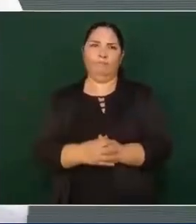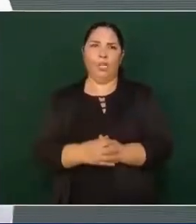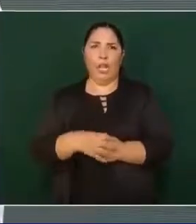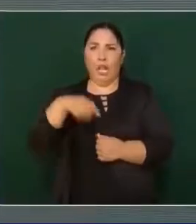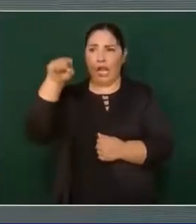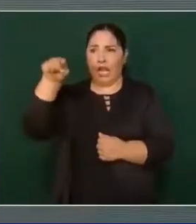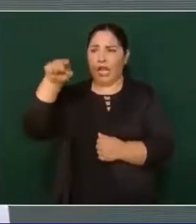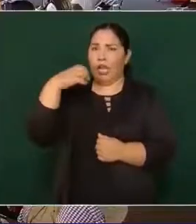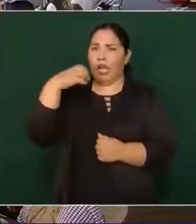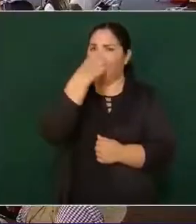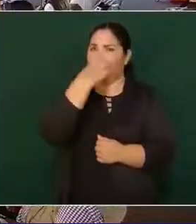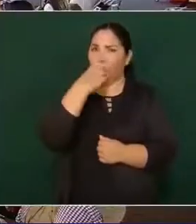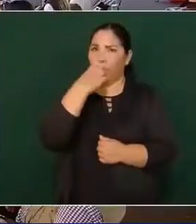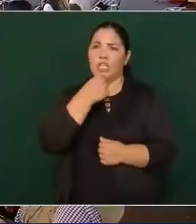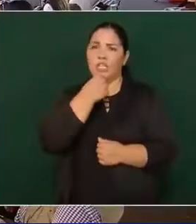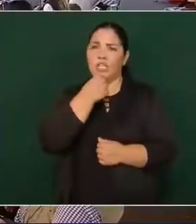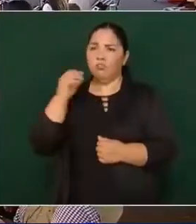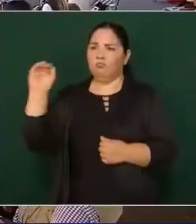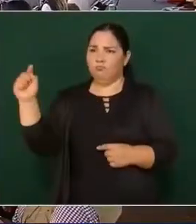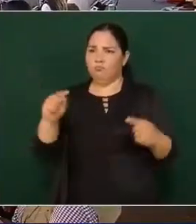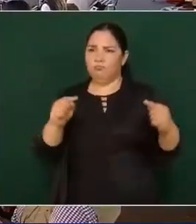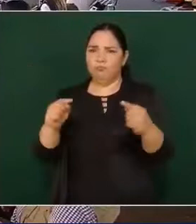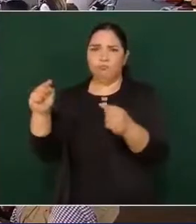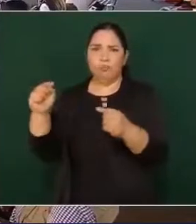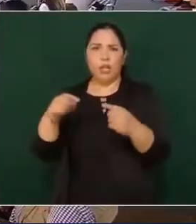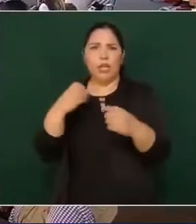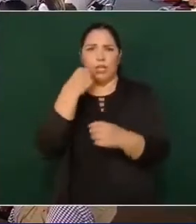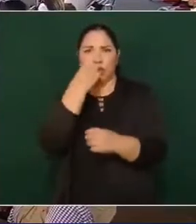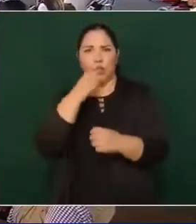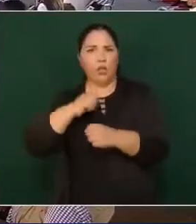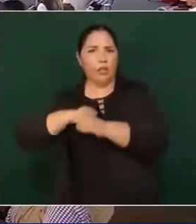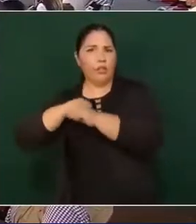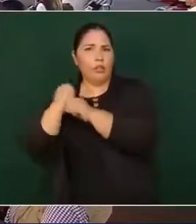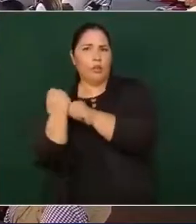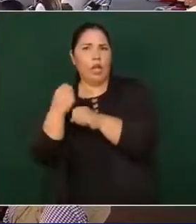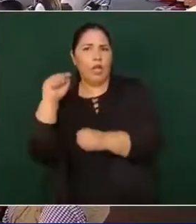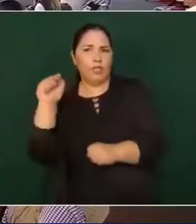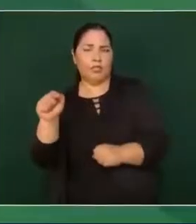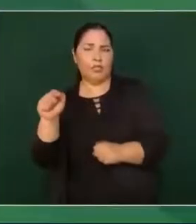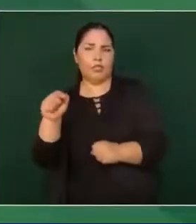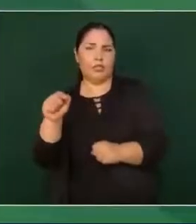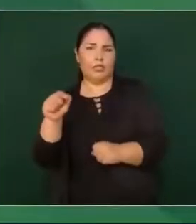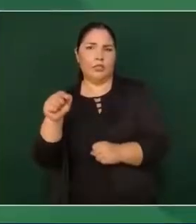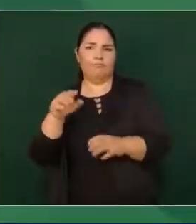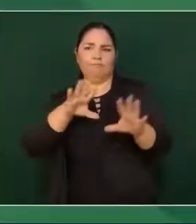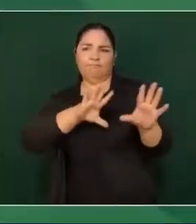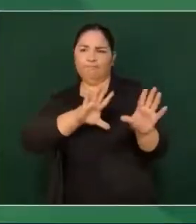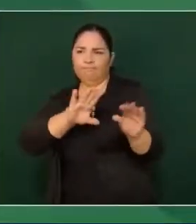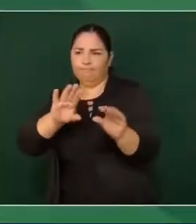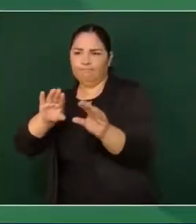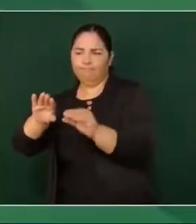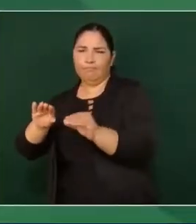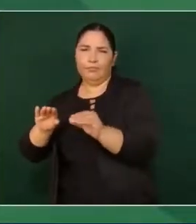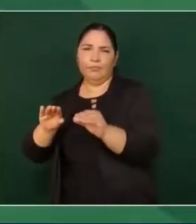su escuelita y tiene a los niños ahí, enseñándoles.